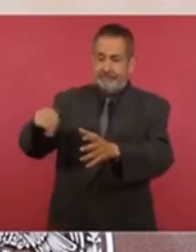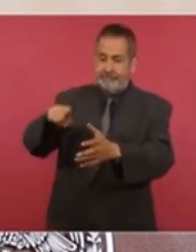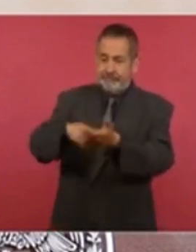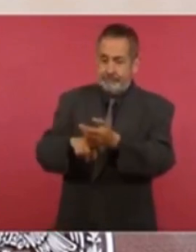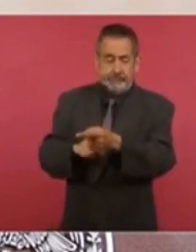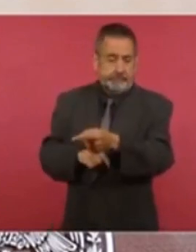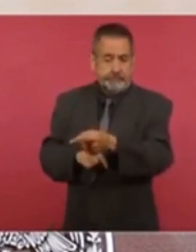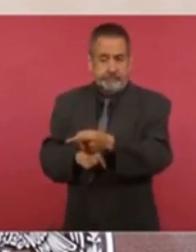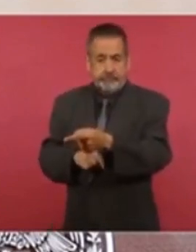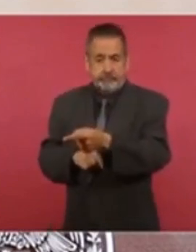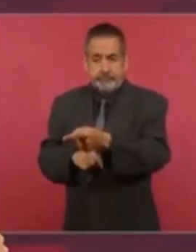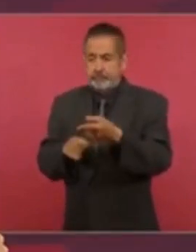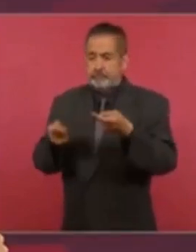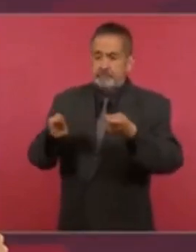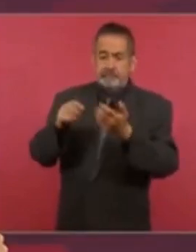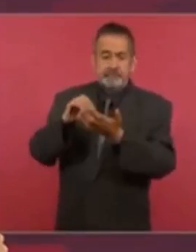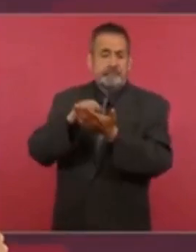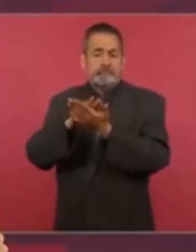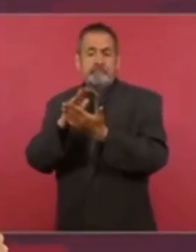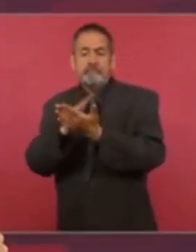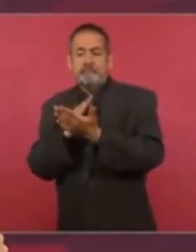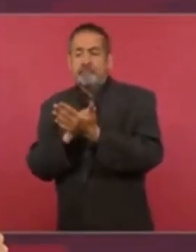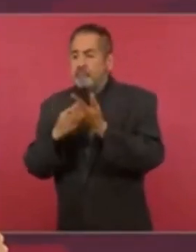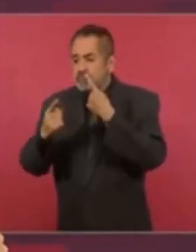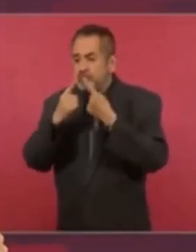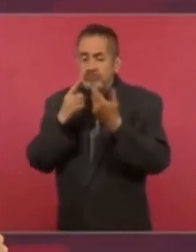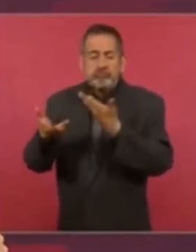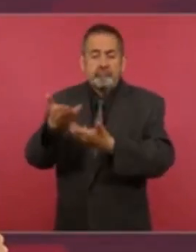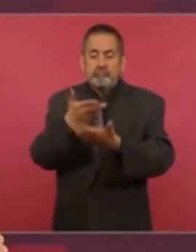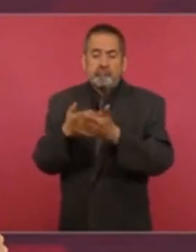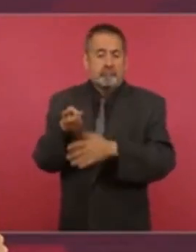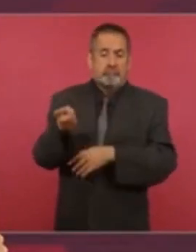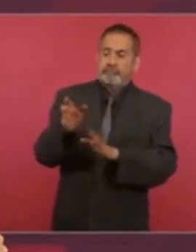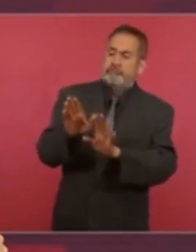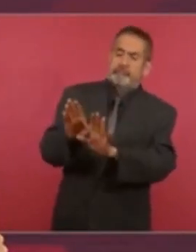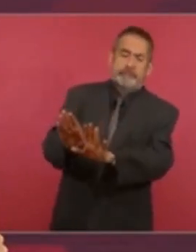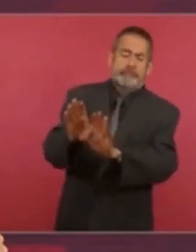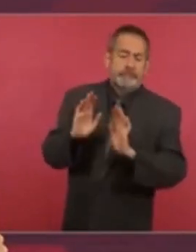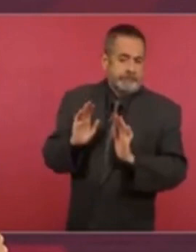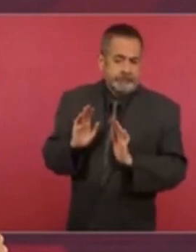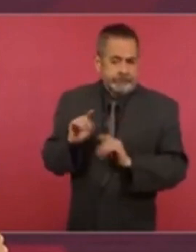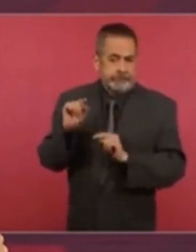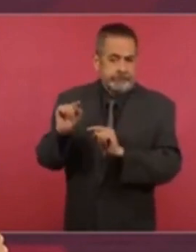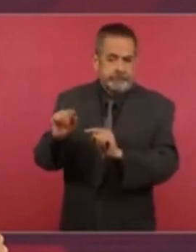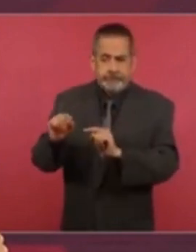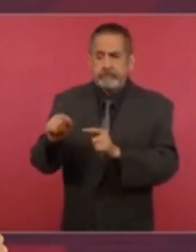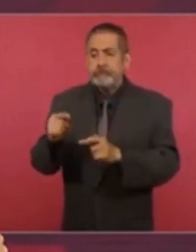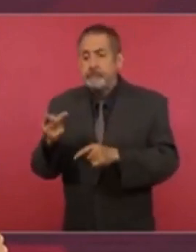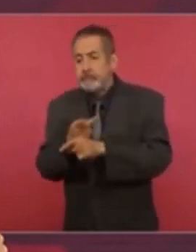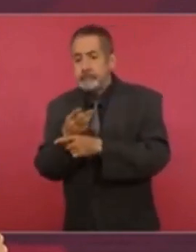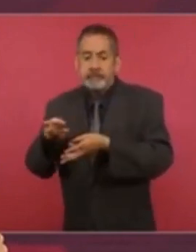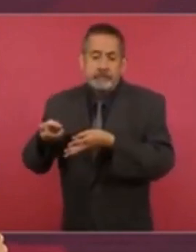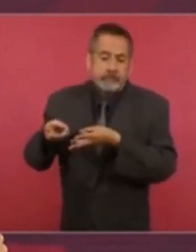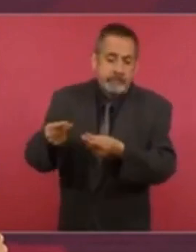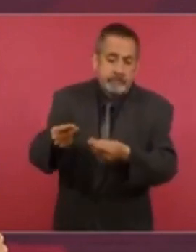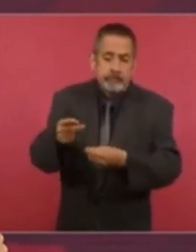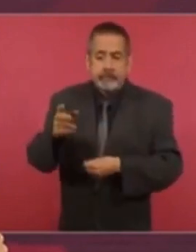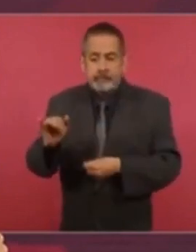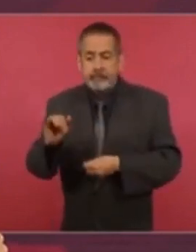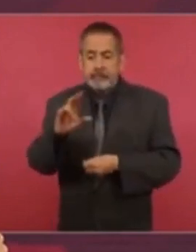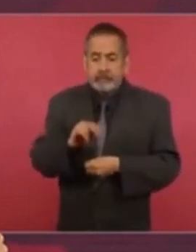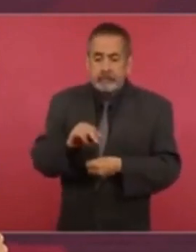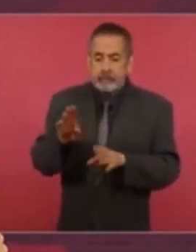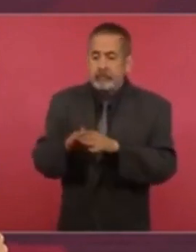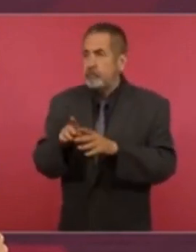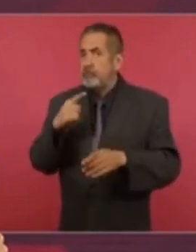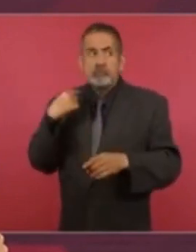tener esta discusión respecto a un gasto racional de los recursos de